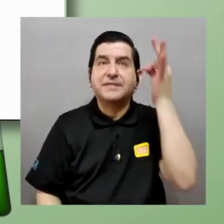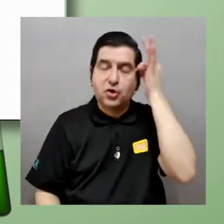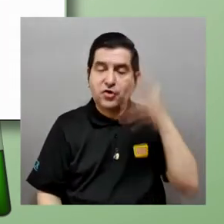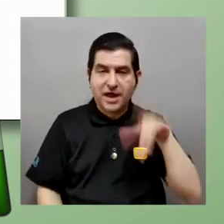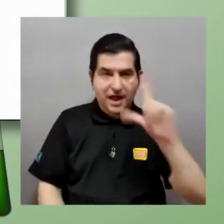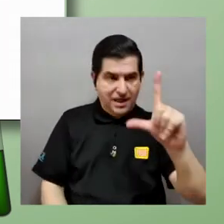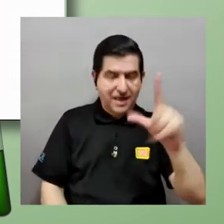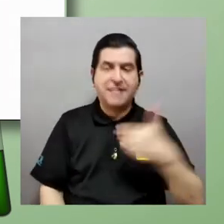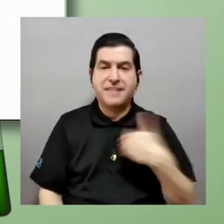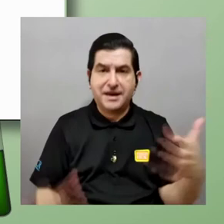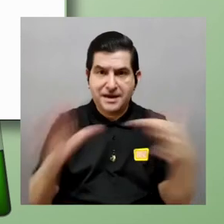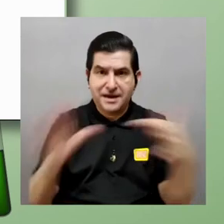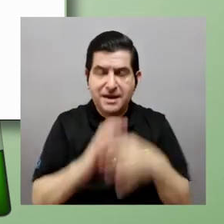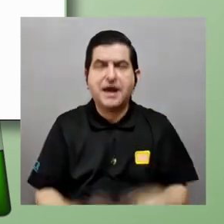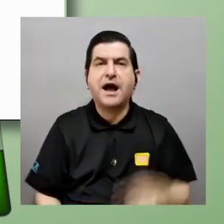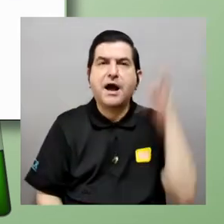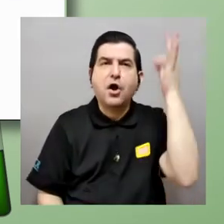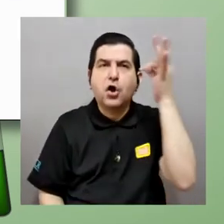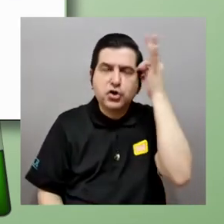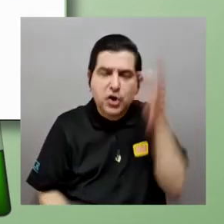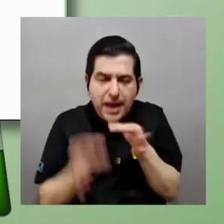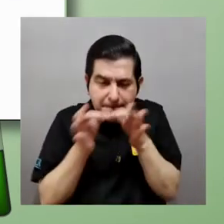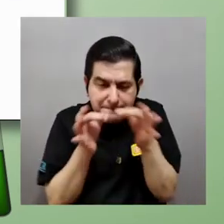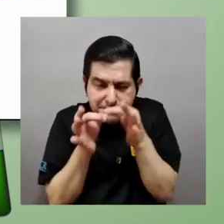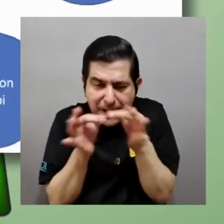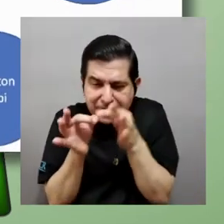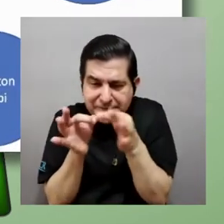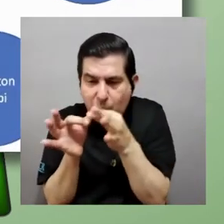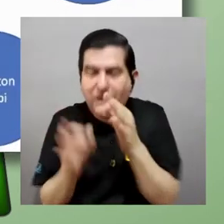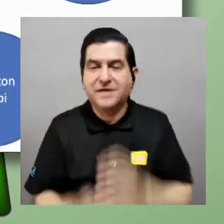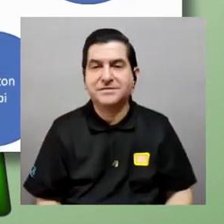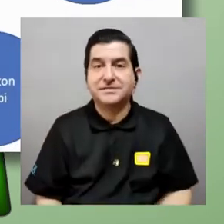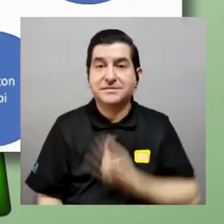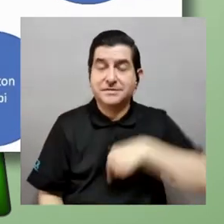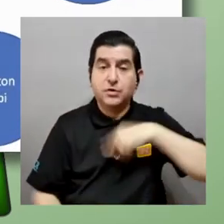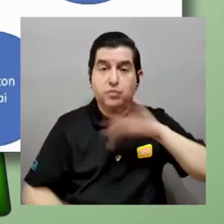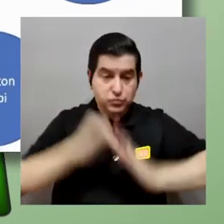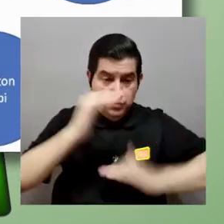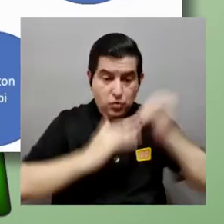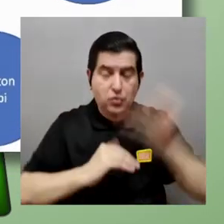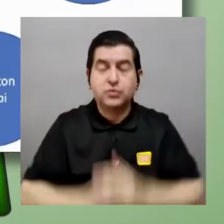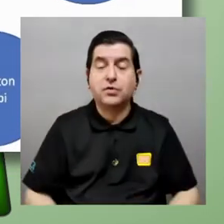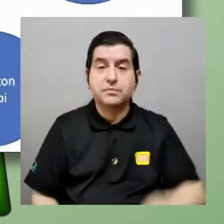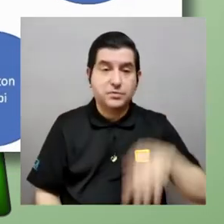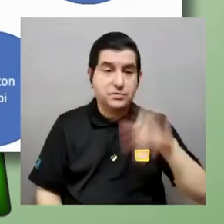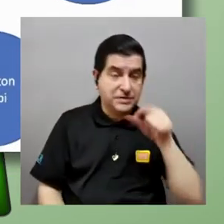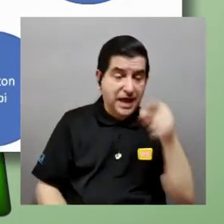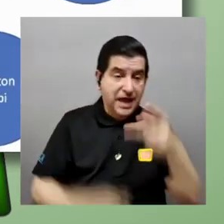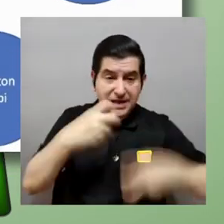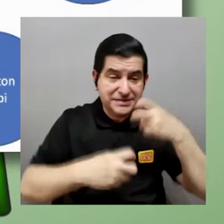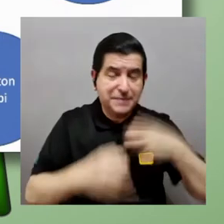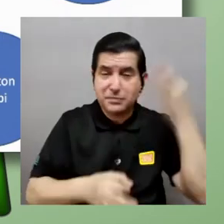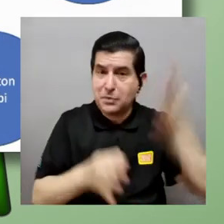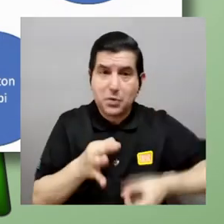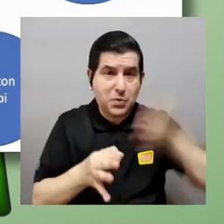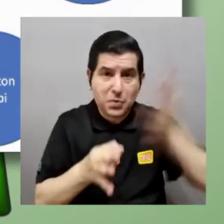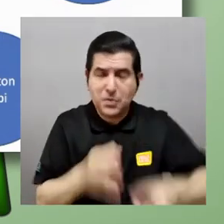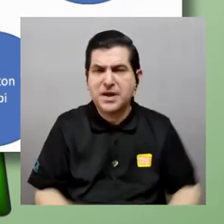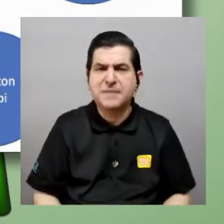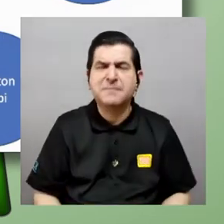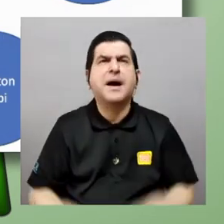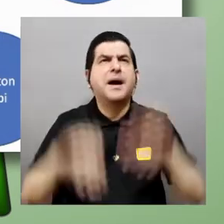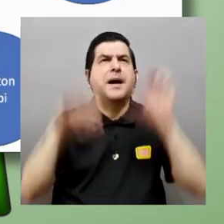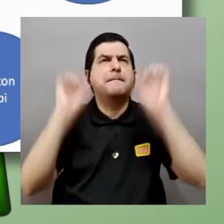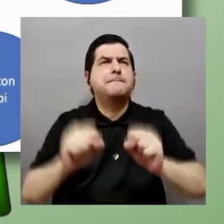la teoría lagrangiano tenía que ver con teorías de partículas entonces si nosotros construimos el lagrangiano de ese problema tan